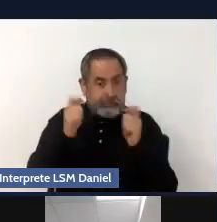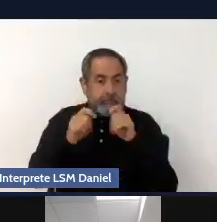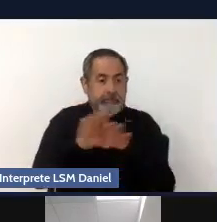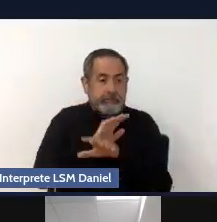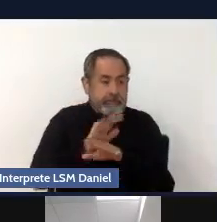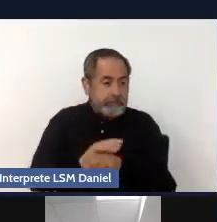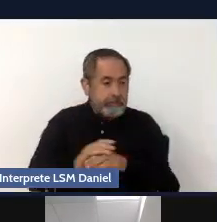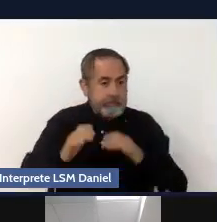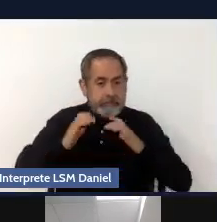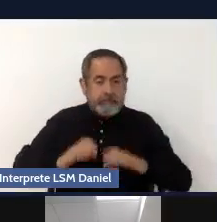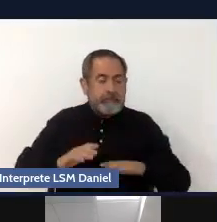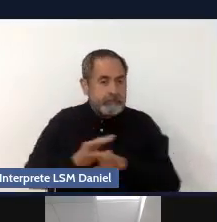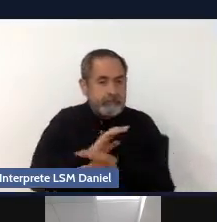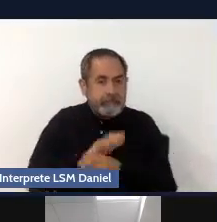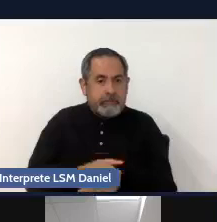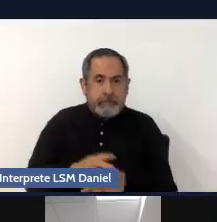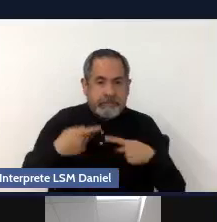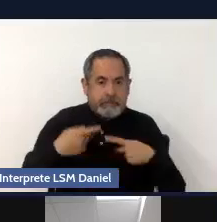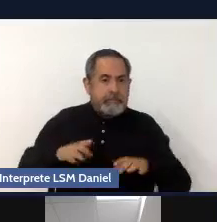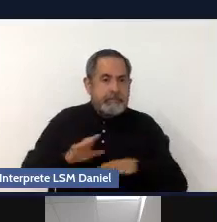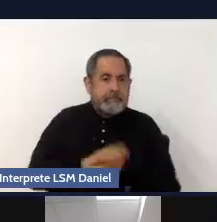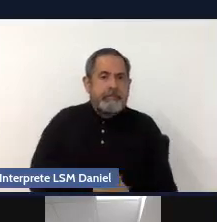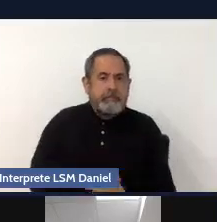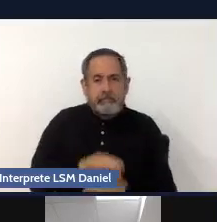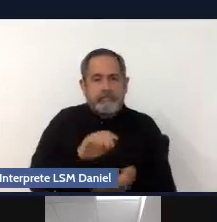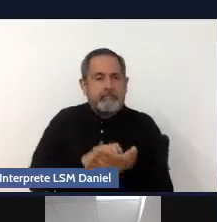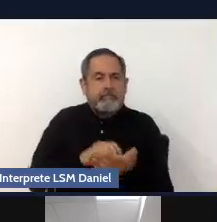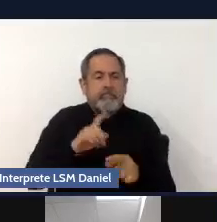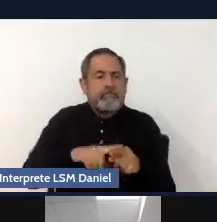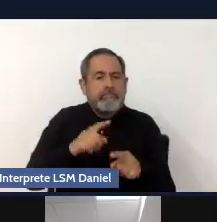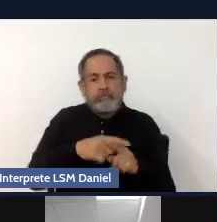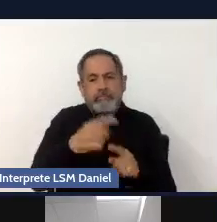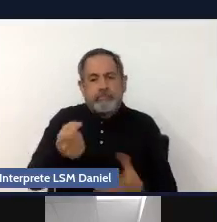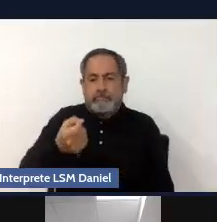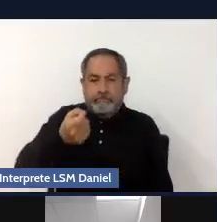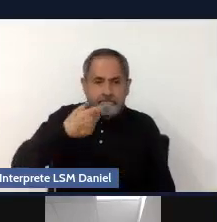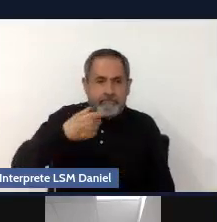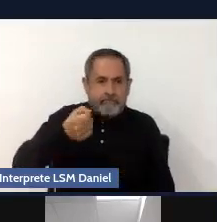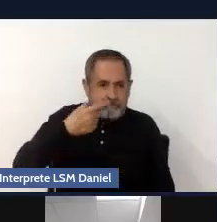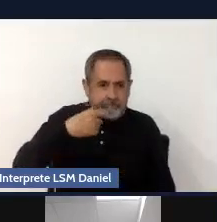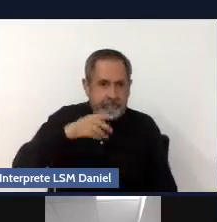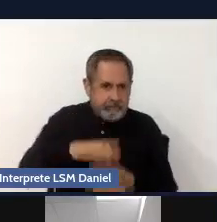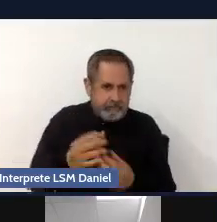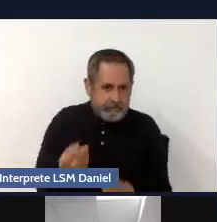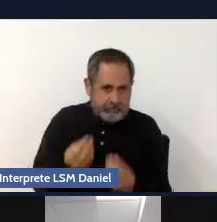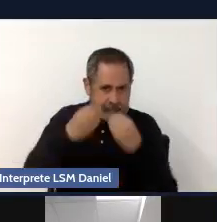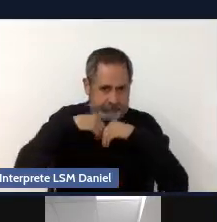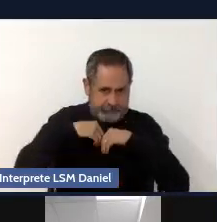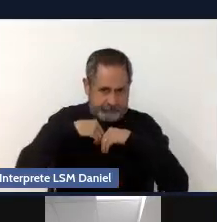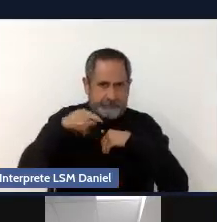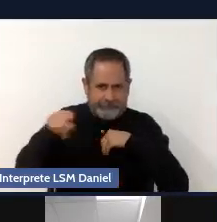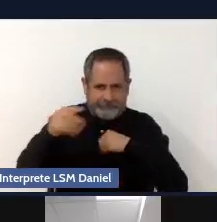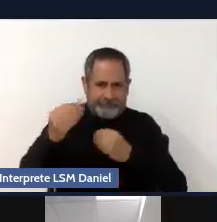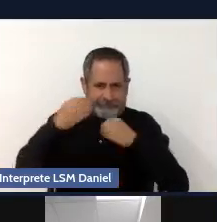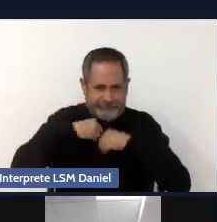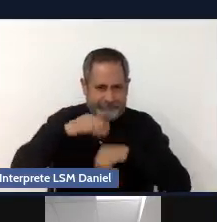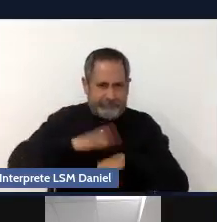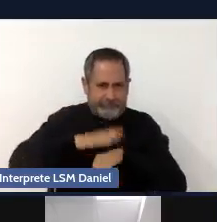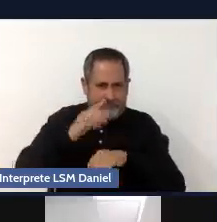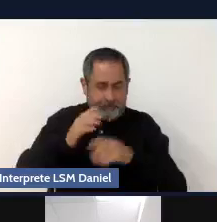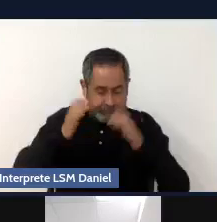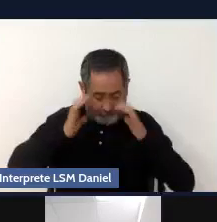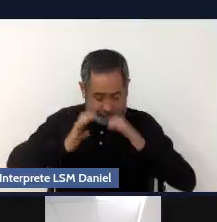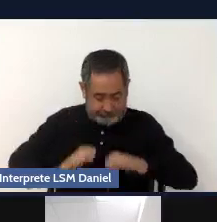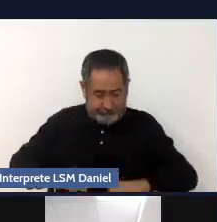Cuando alguien ingiere en exceso algún tipo de sustancia, pues, pasan cosas, ¿no?